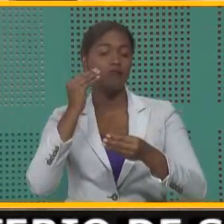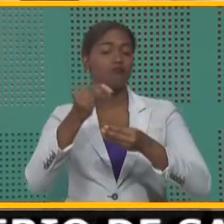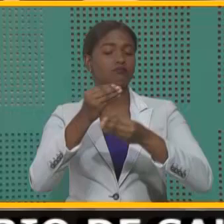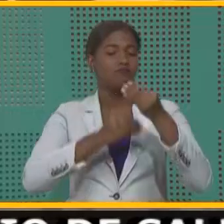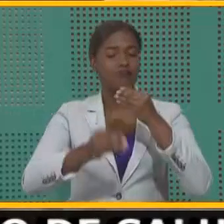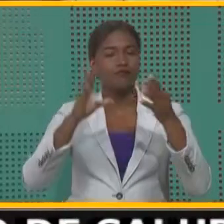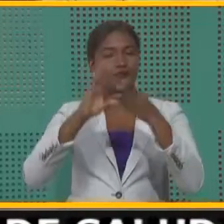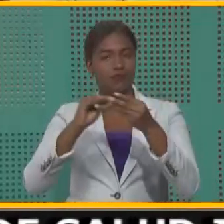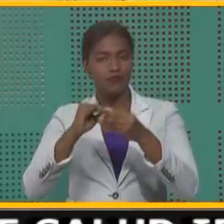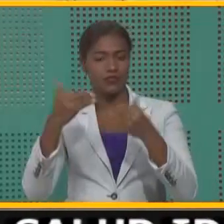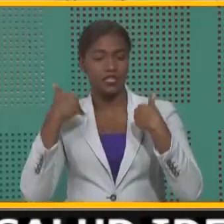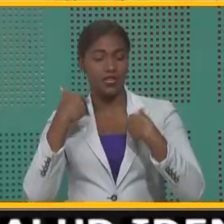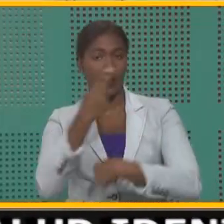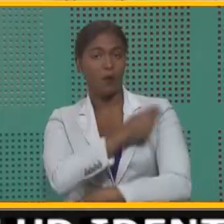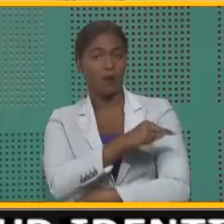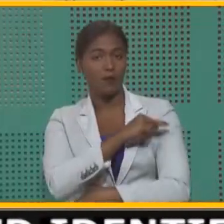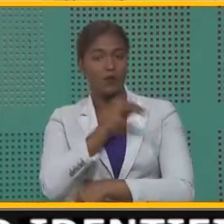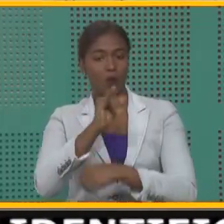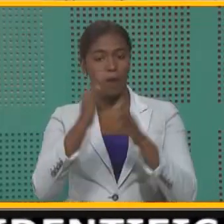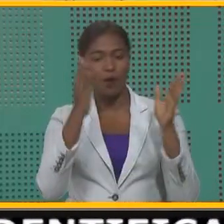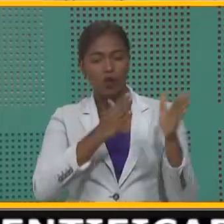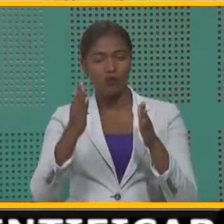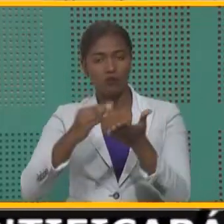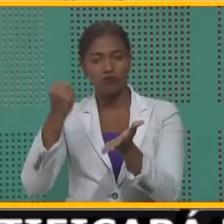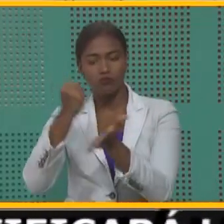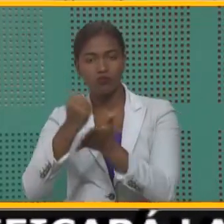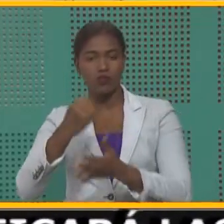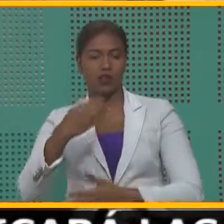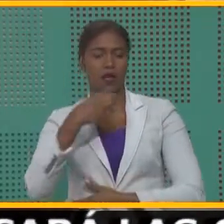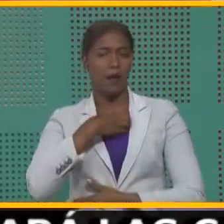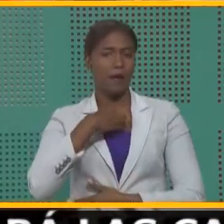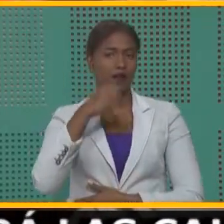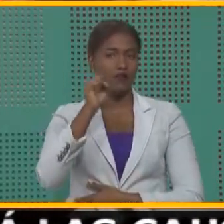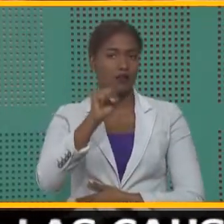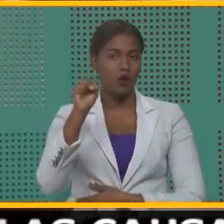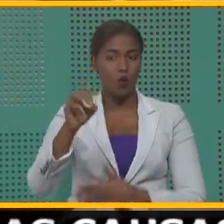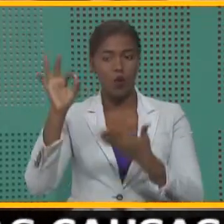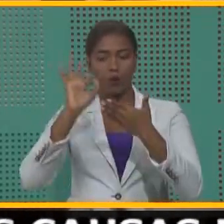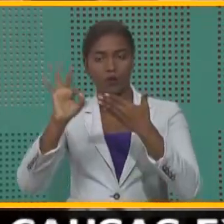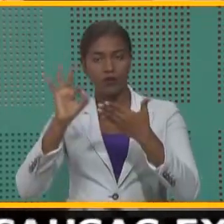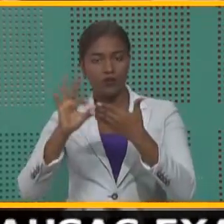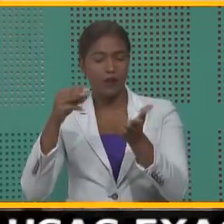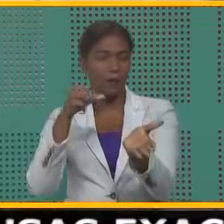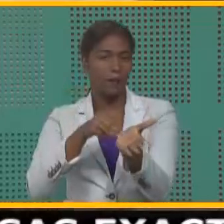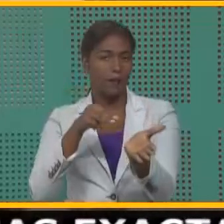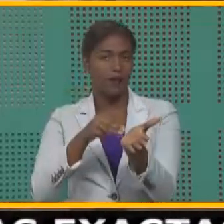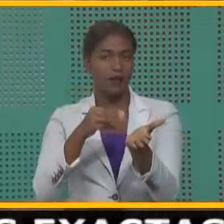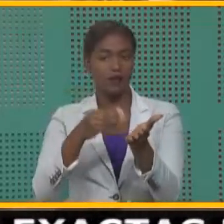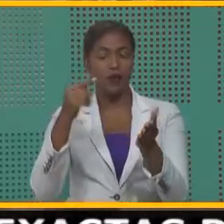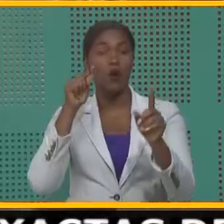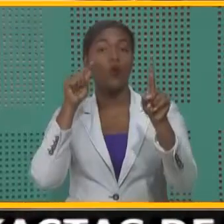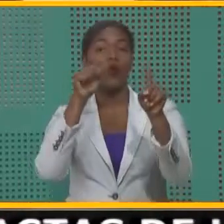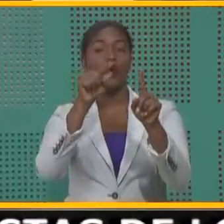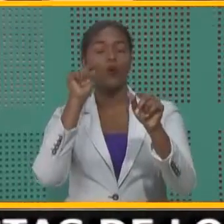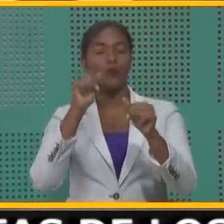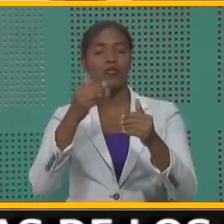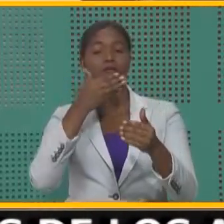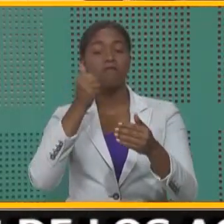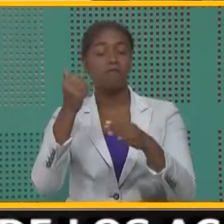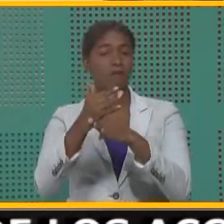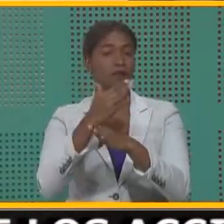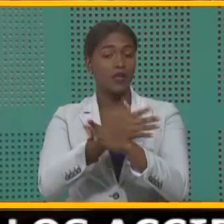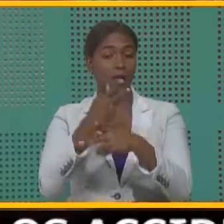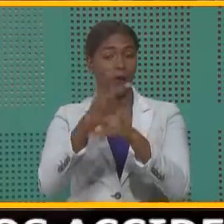tiene el hospital en los procesos de facturación, reclamación a seguros y auditoría médica, con miras a mejorar sus indicadores de